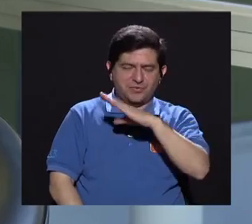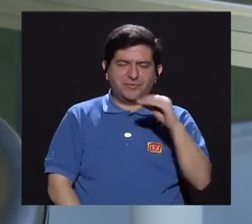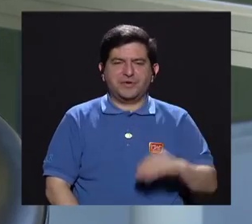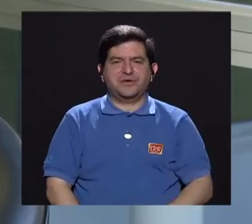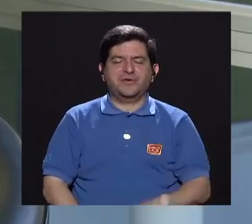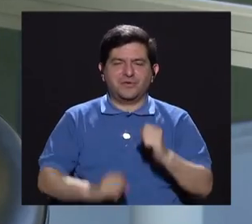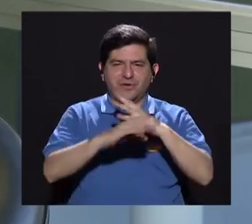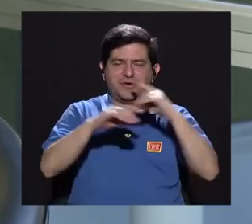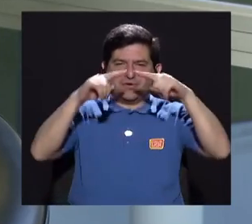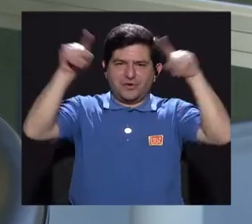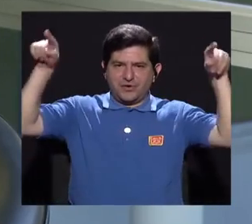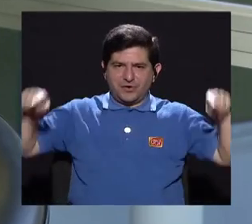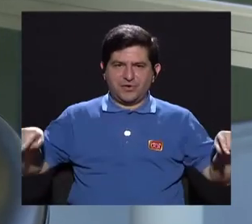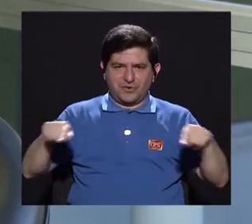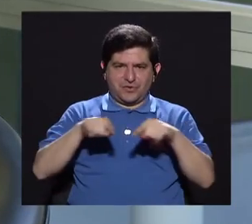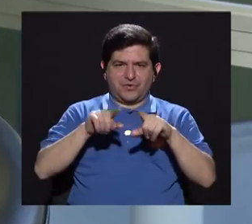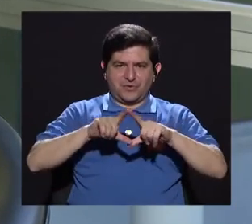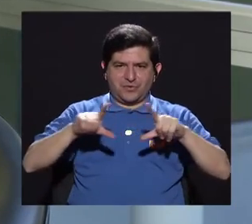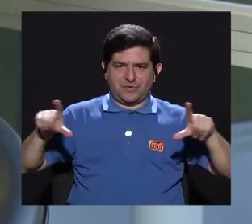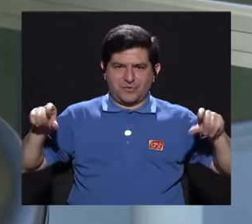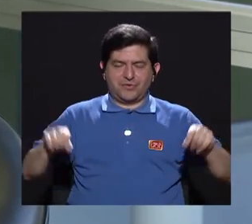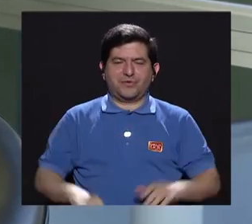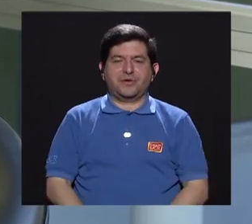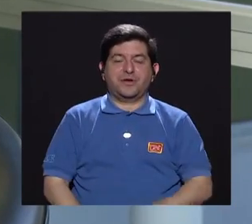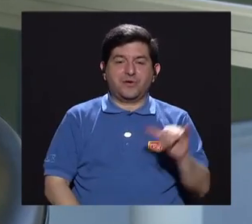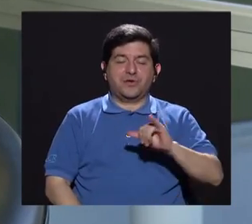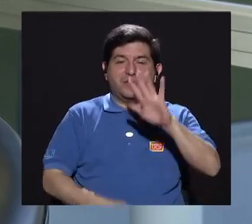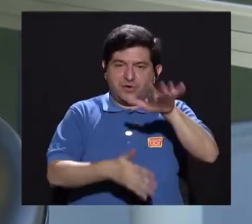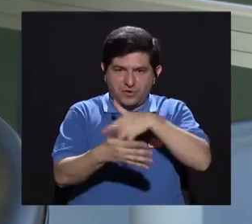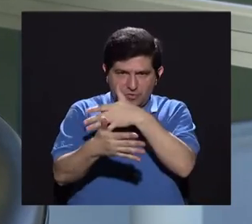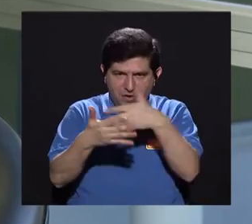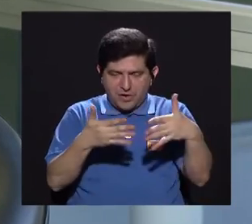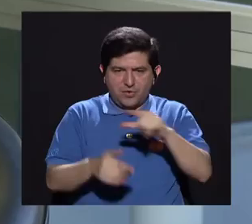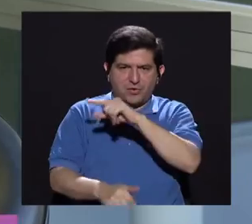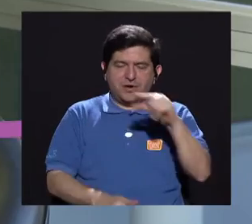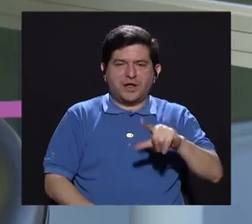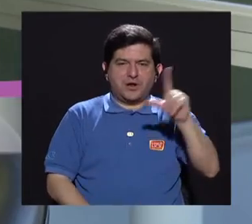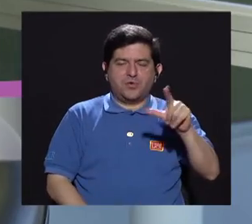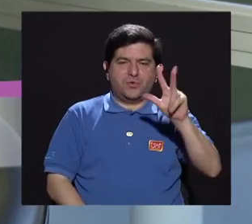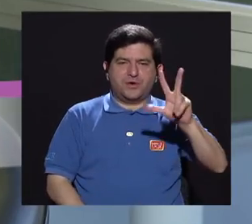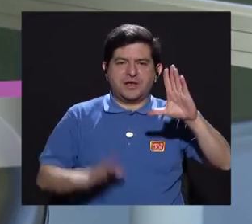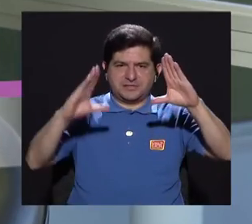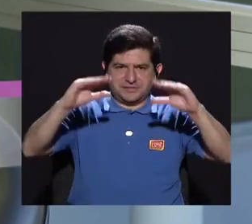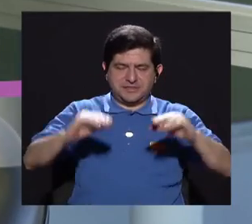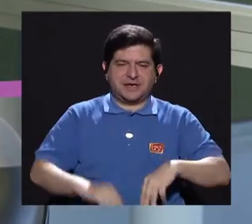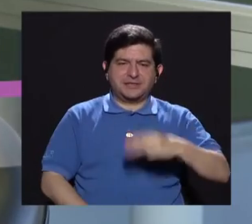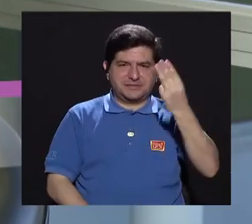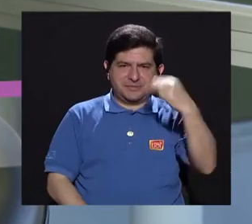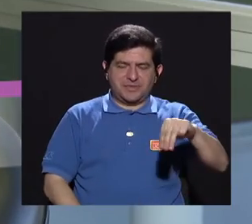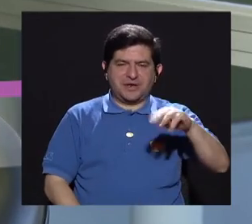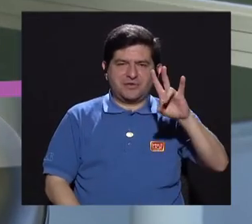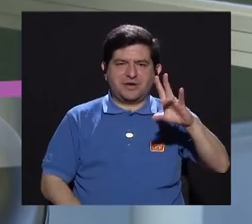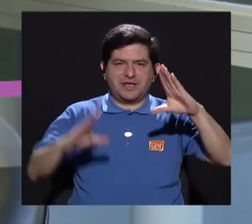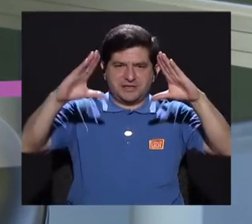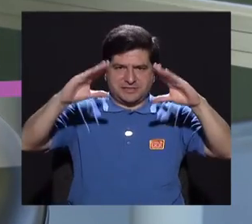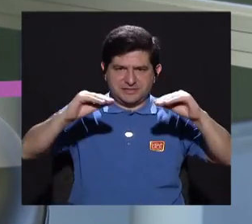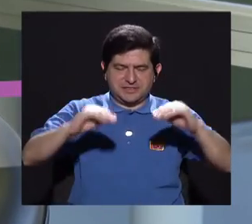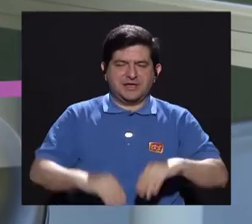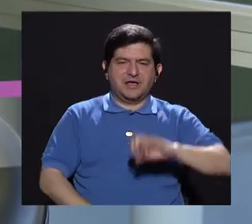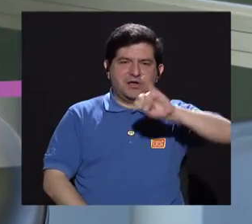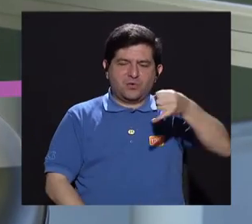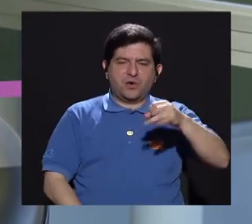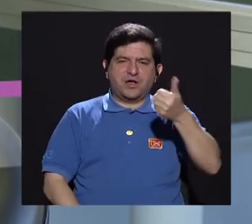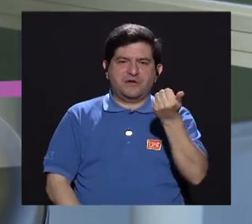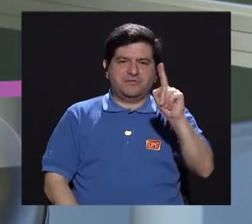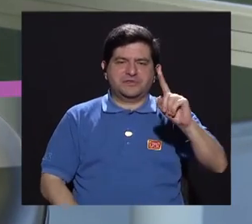que están apareciendo en pantalla, además les recordamos nuestro horario, semanal, lunes a las 3 de la tarde, miércoles a las 7 de la noche,